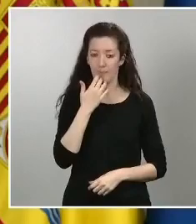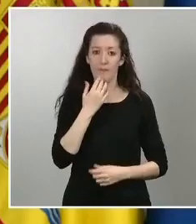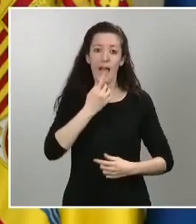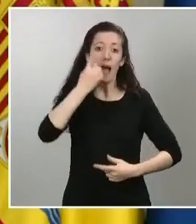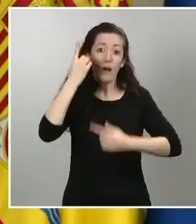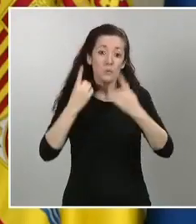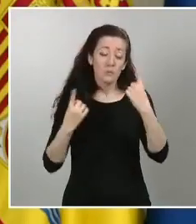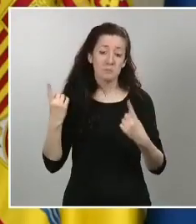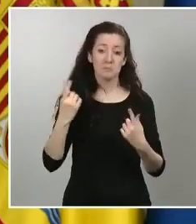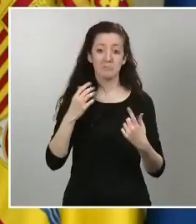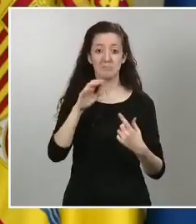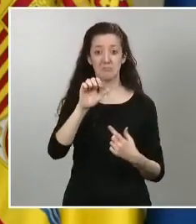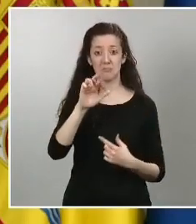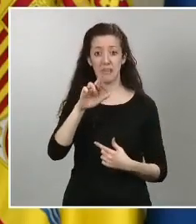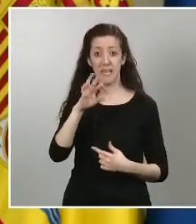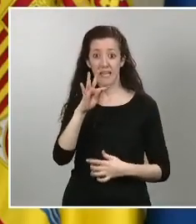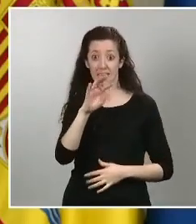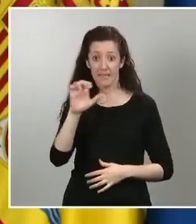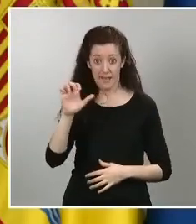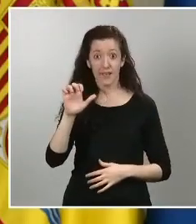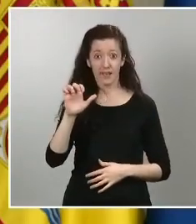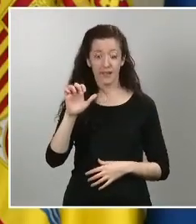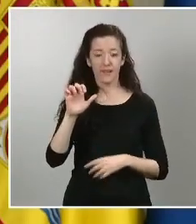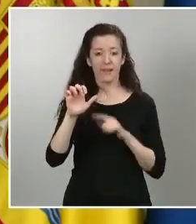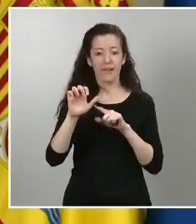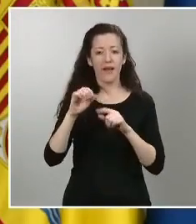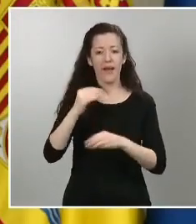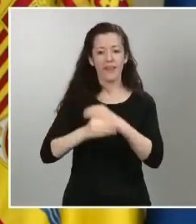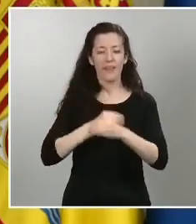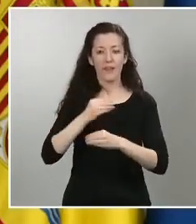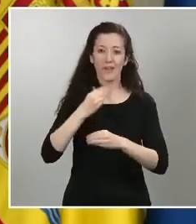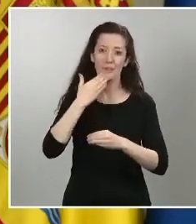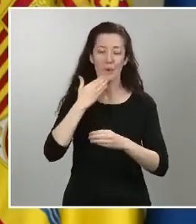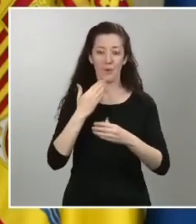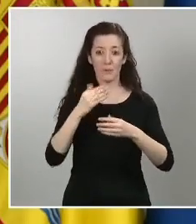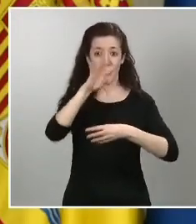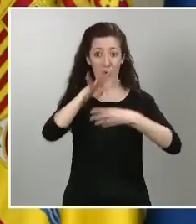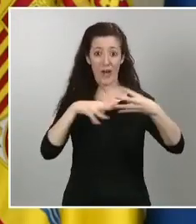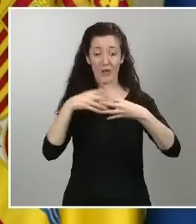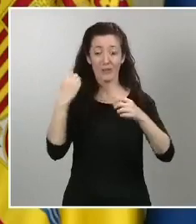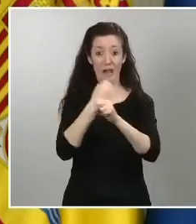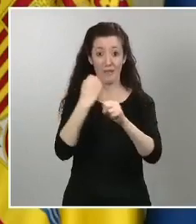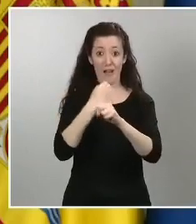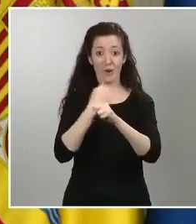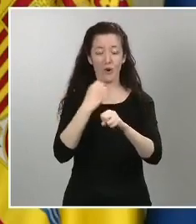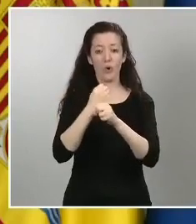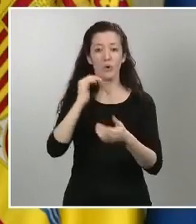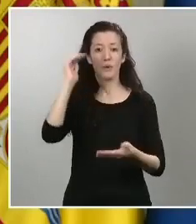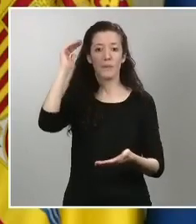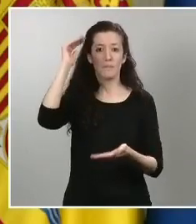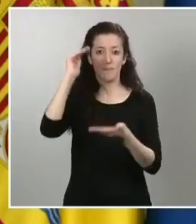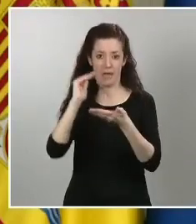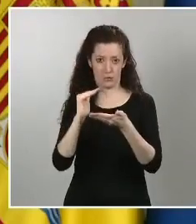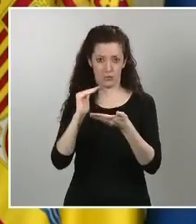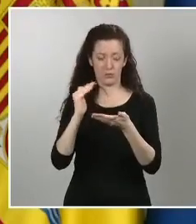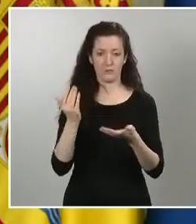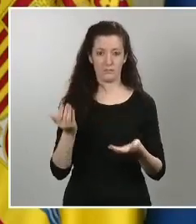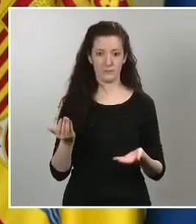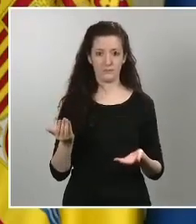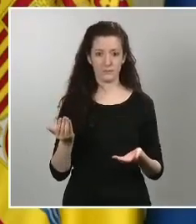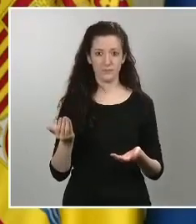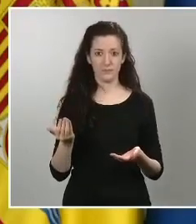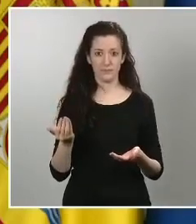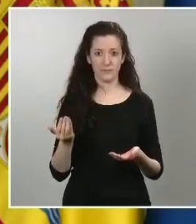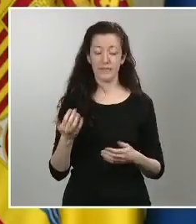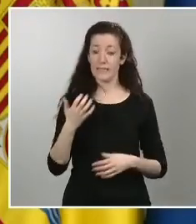por una fórmula de reducción de jornada pues en el caso de los ERTE que han optado por una fórmula de reducción de jornada